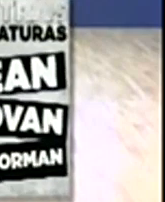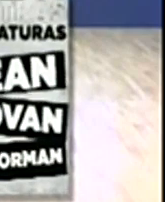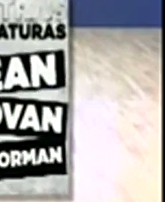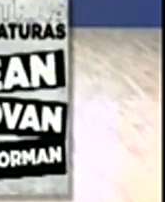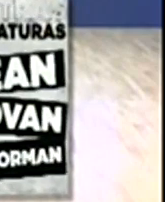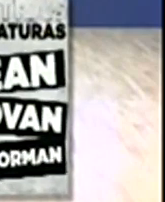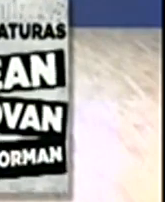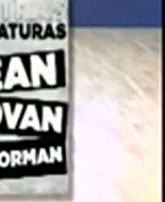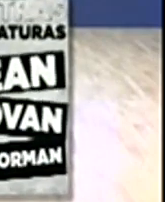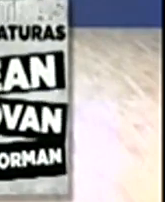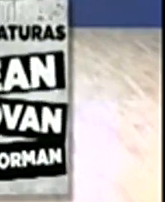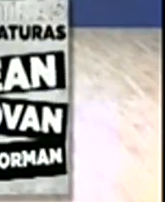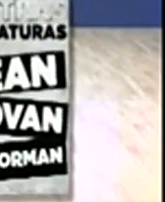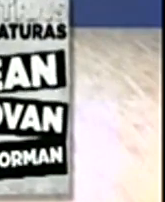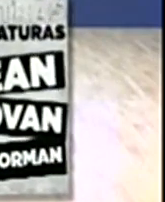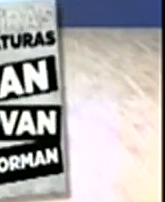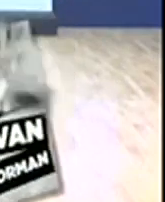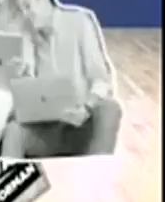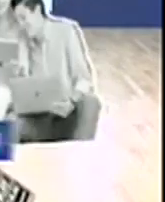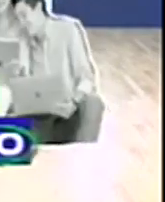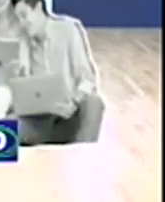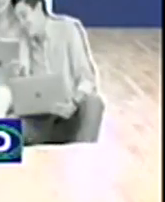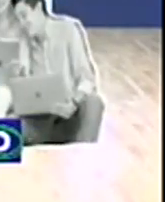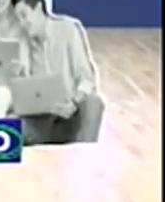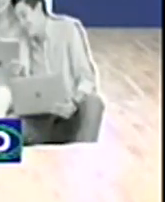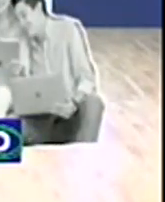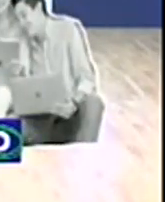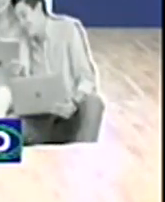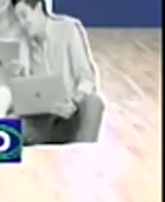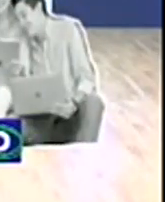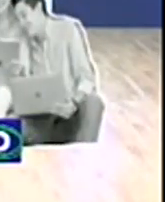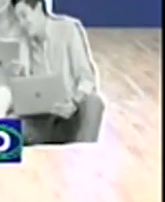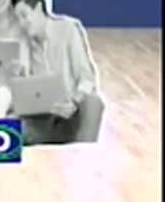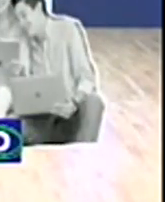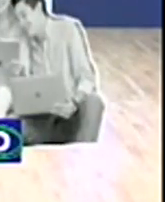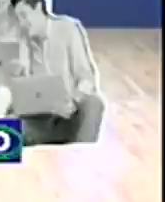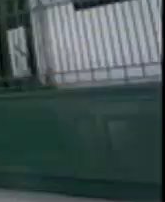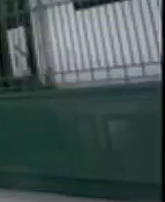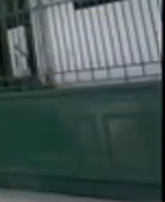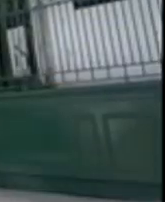Escuela de Comunicación Mónica Herrera. Aprendemos haciendo.